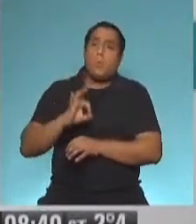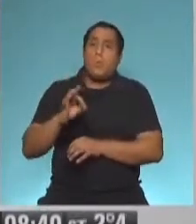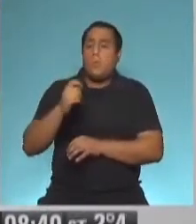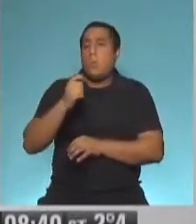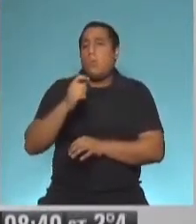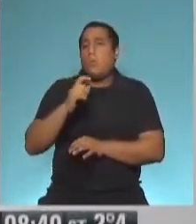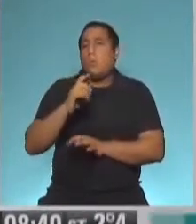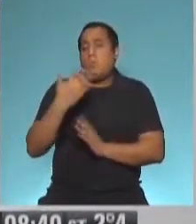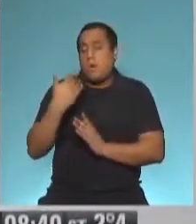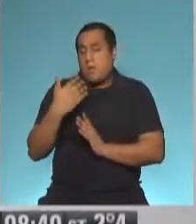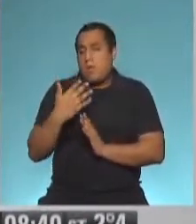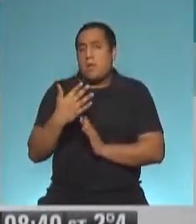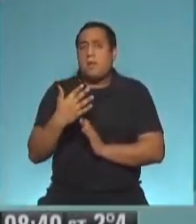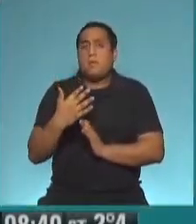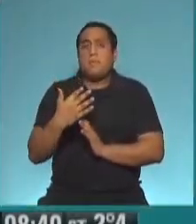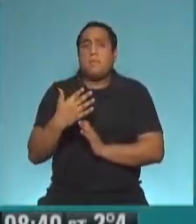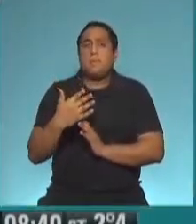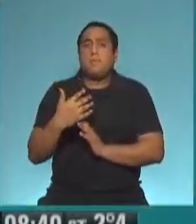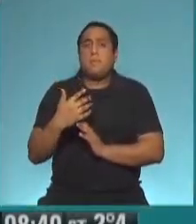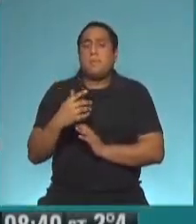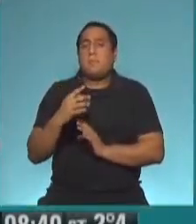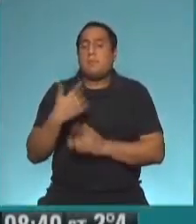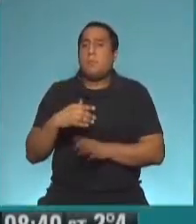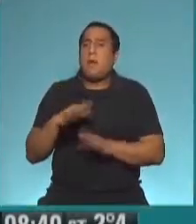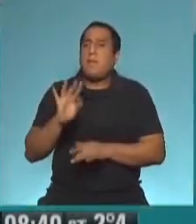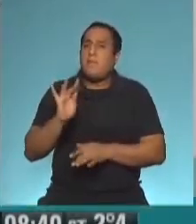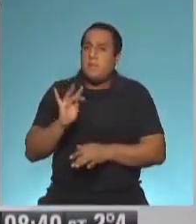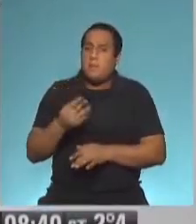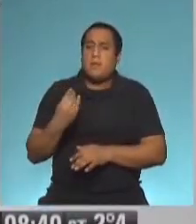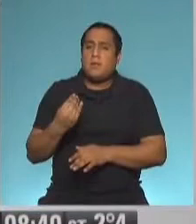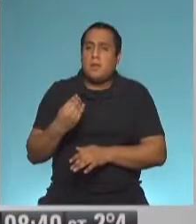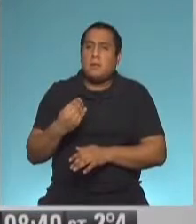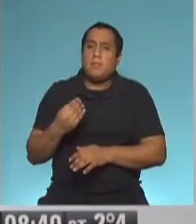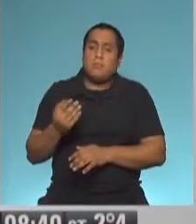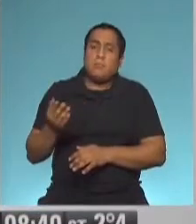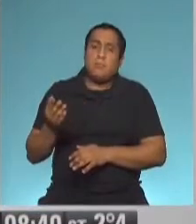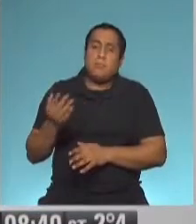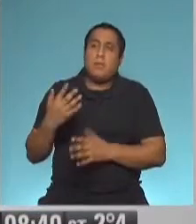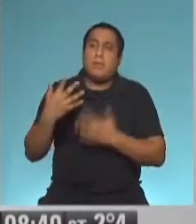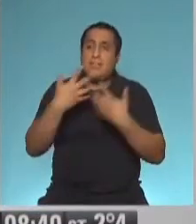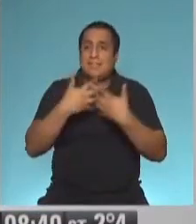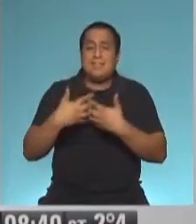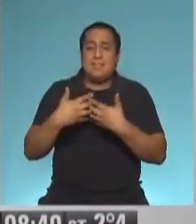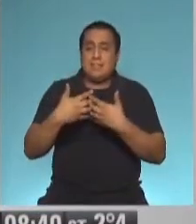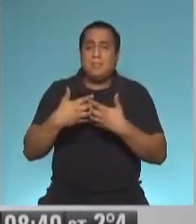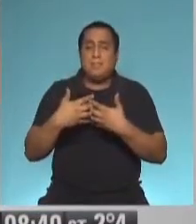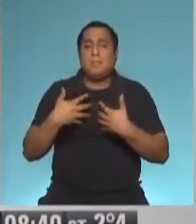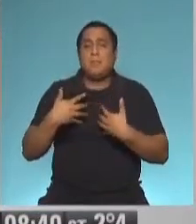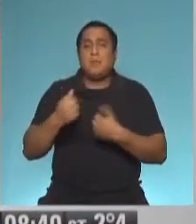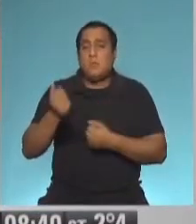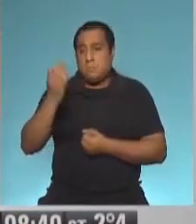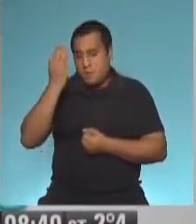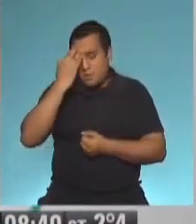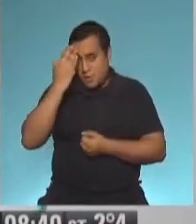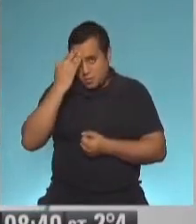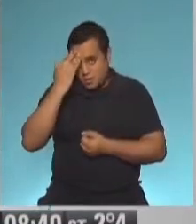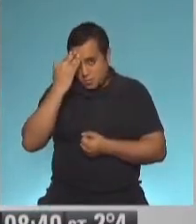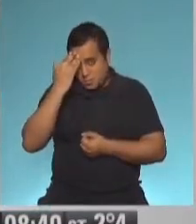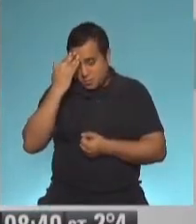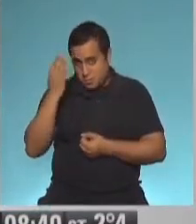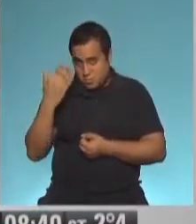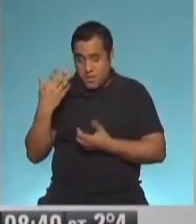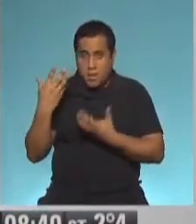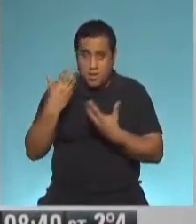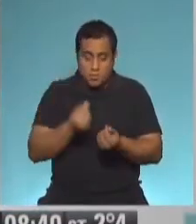un poco más complejo que tiene que ver con la intervención de un sistema de salud mental de la